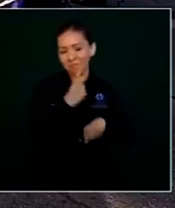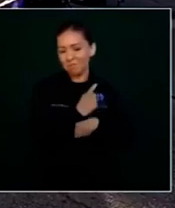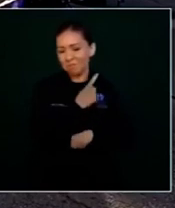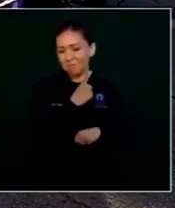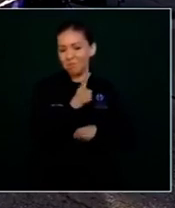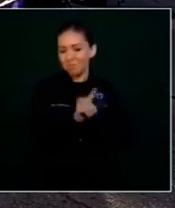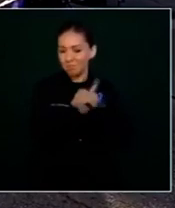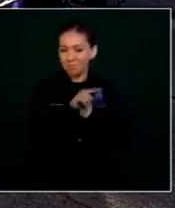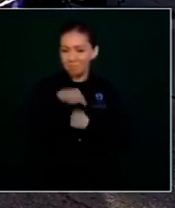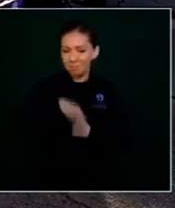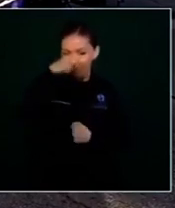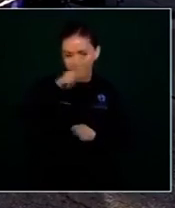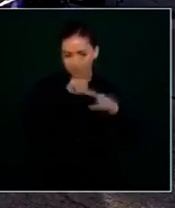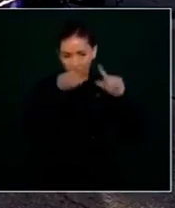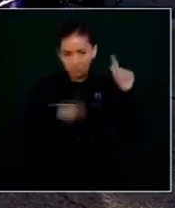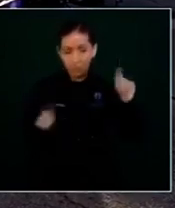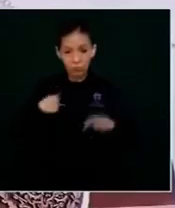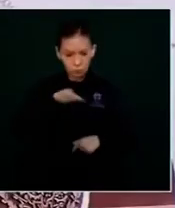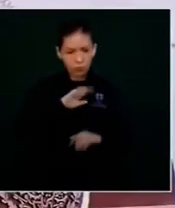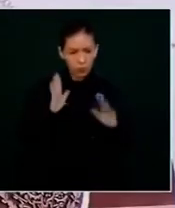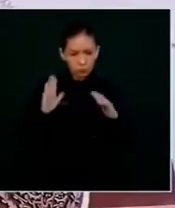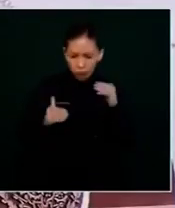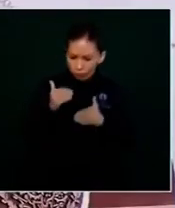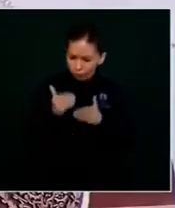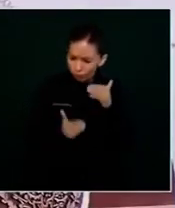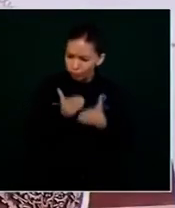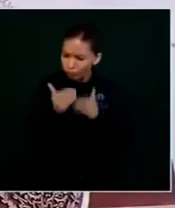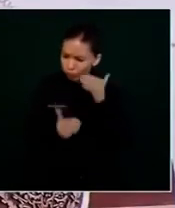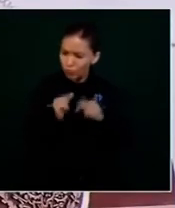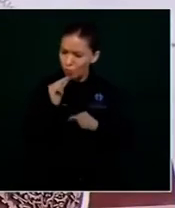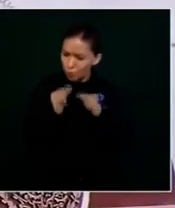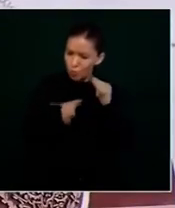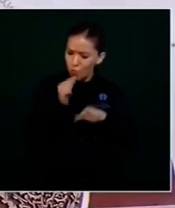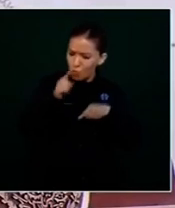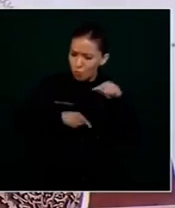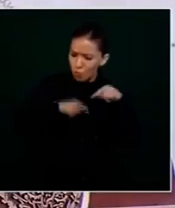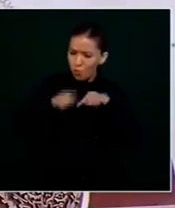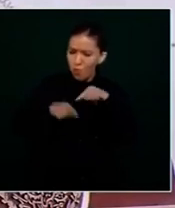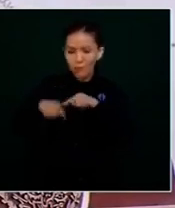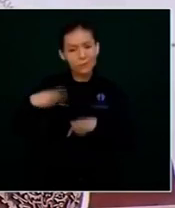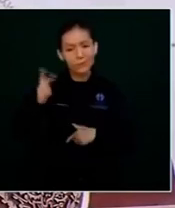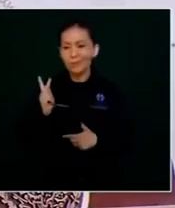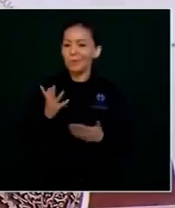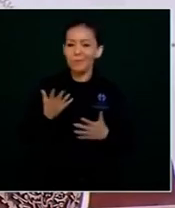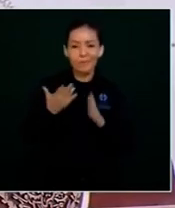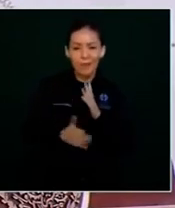Se ha avanzado muchísimo, pero hace falta seguir limpiando.